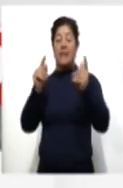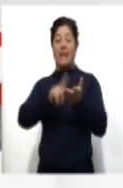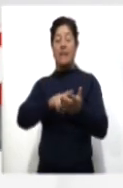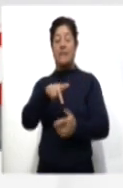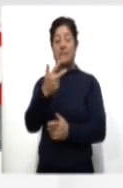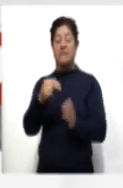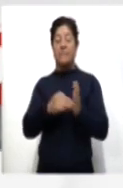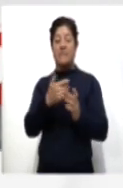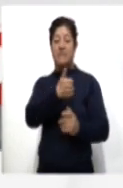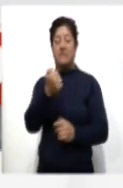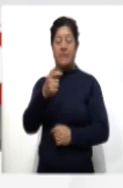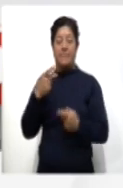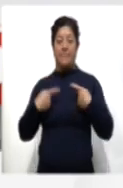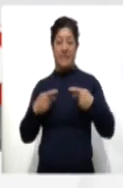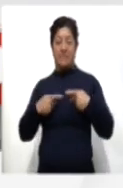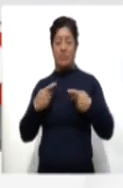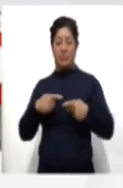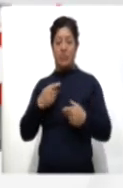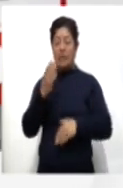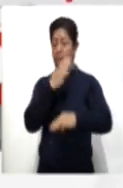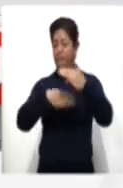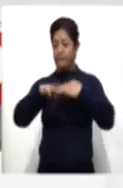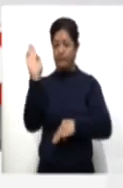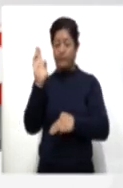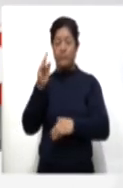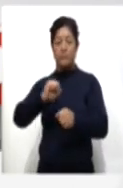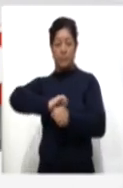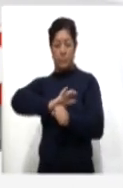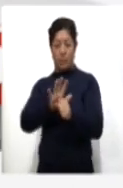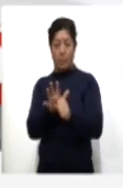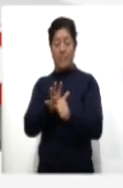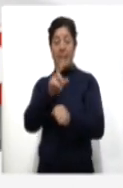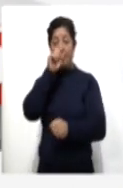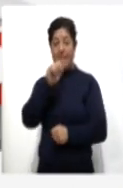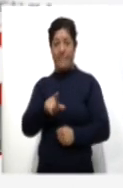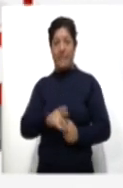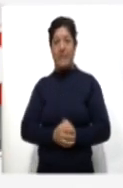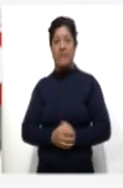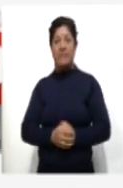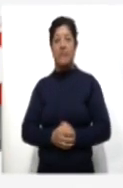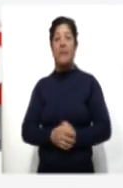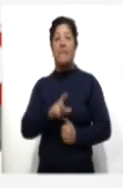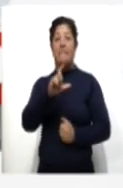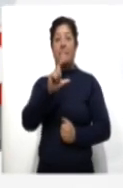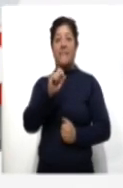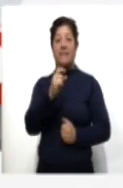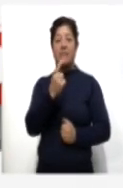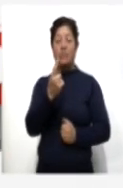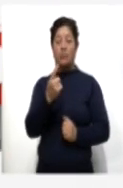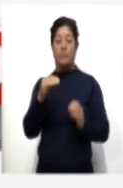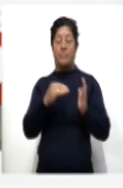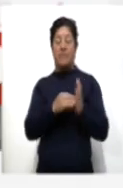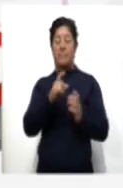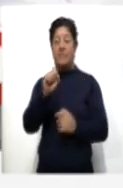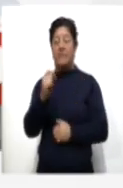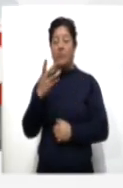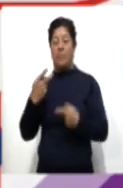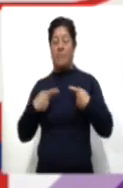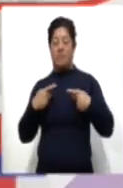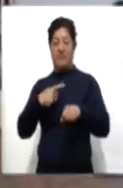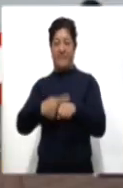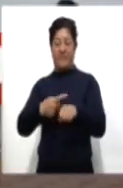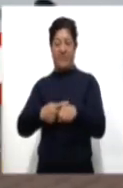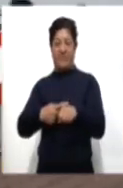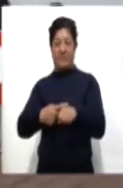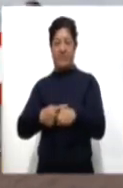.626 personas han superado el COVID-19. Además, se registran 20.024 casos positivos.